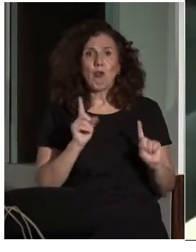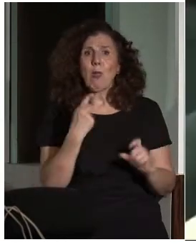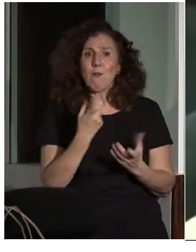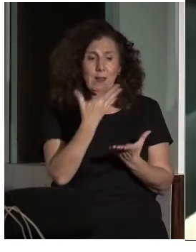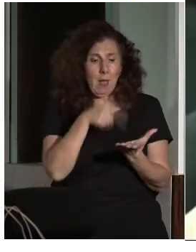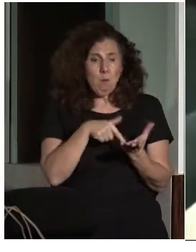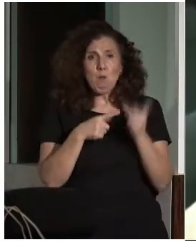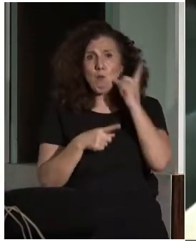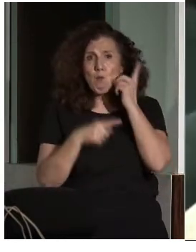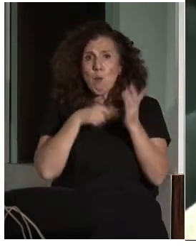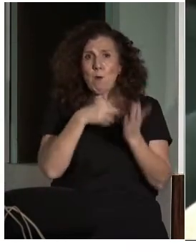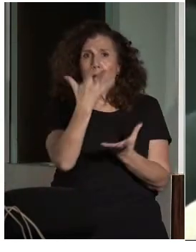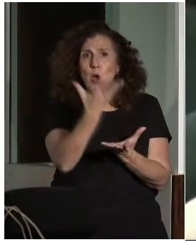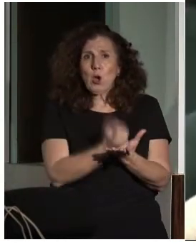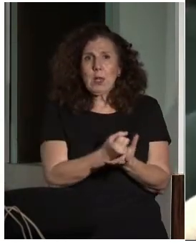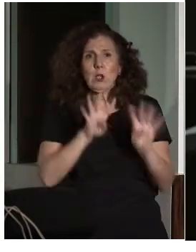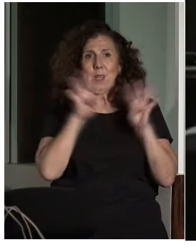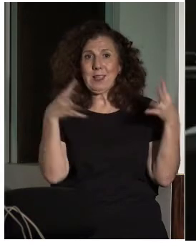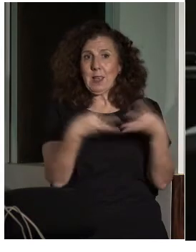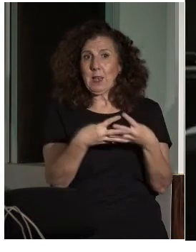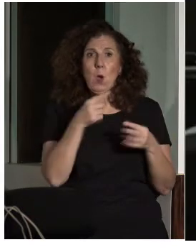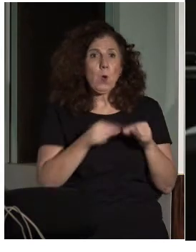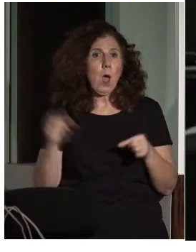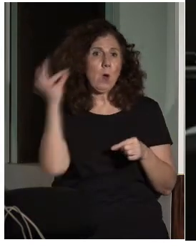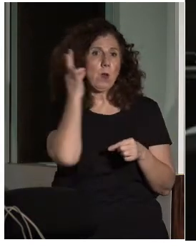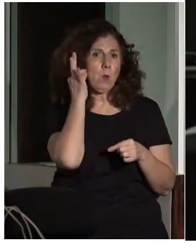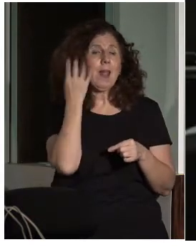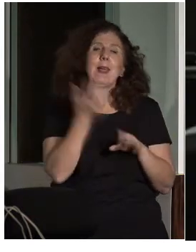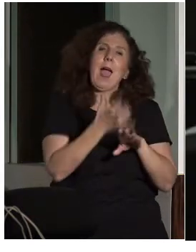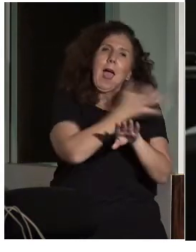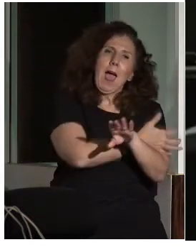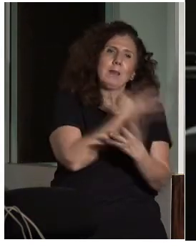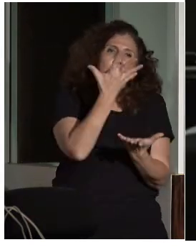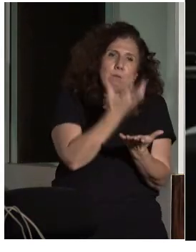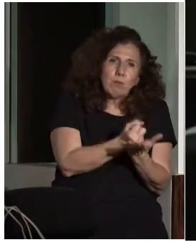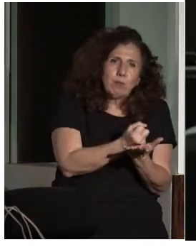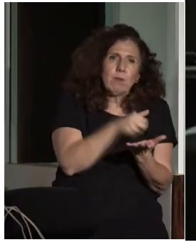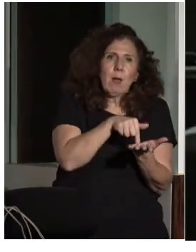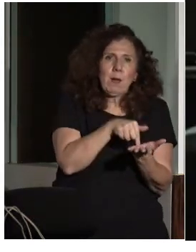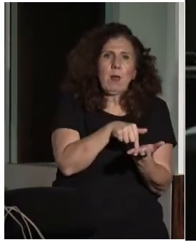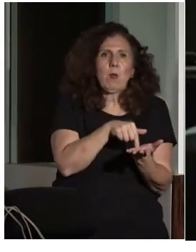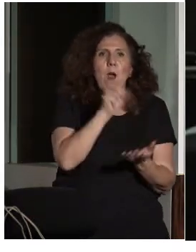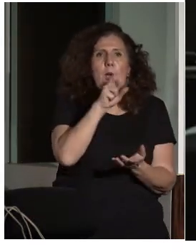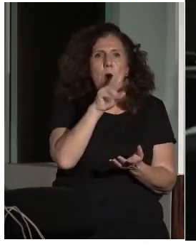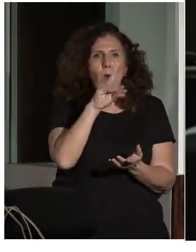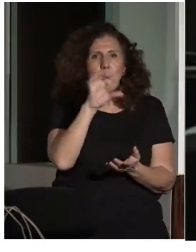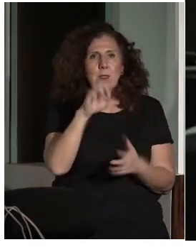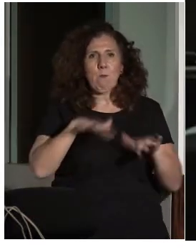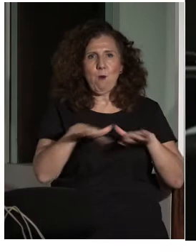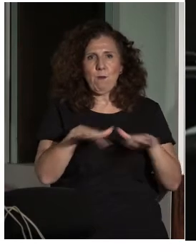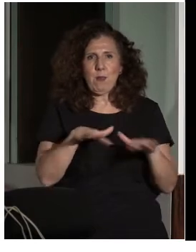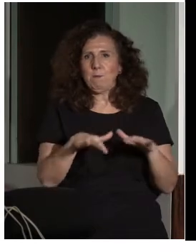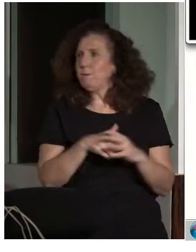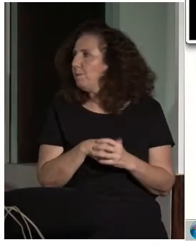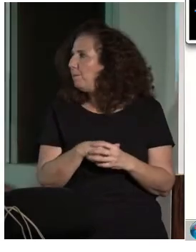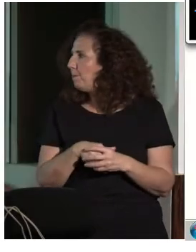conexión a Internet, unos auriculares y tener descargada Audesk Mobile. Enrique saca el papel de la máquina.